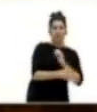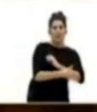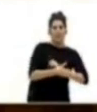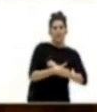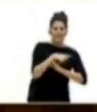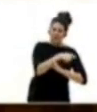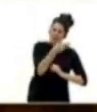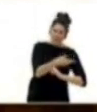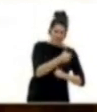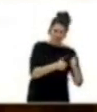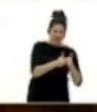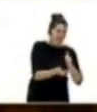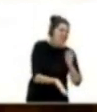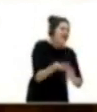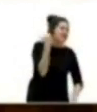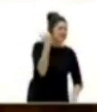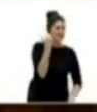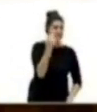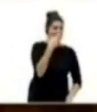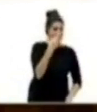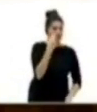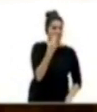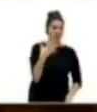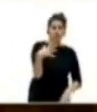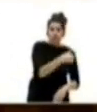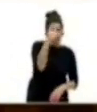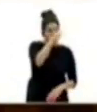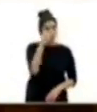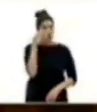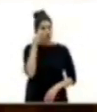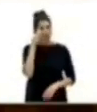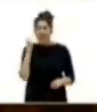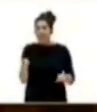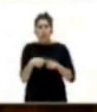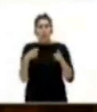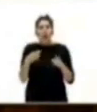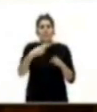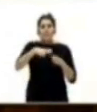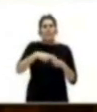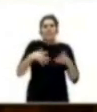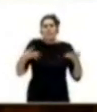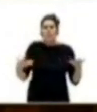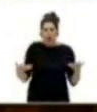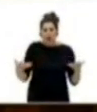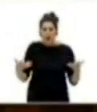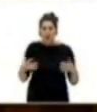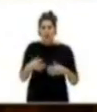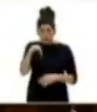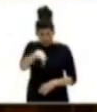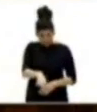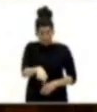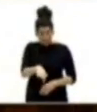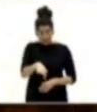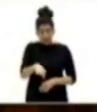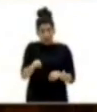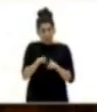más que prioritaria y que debe ser de todas y todos, al margen de colores políticos. Hoy, aquí, como